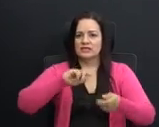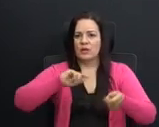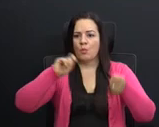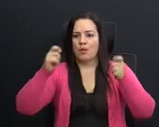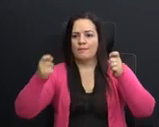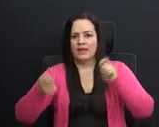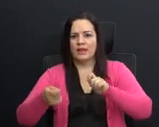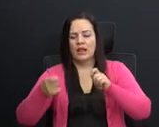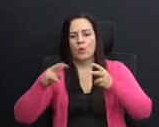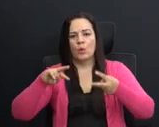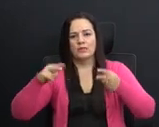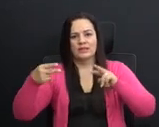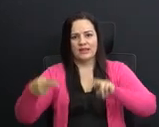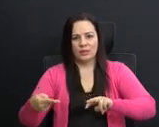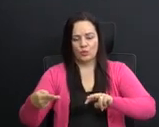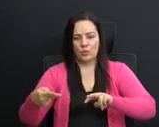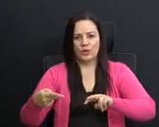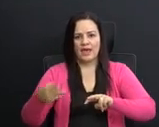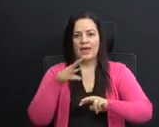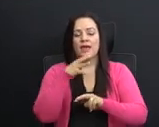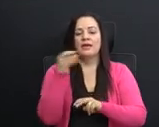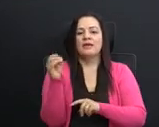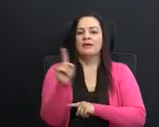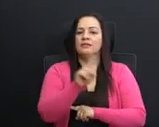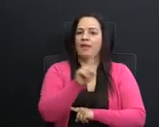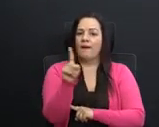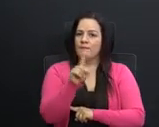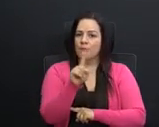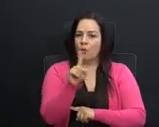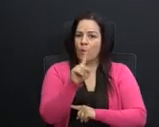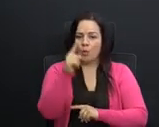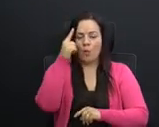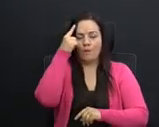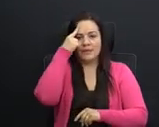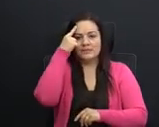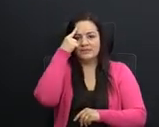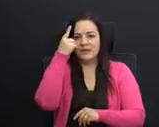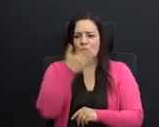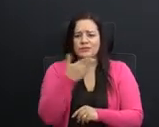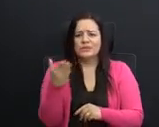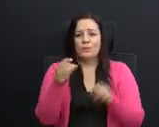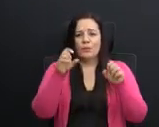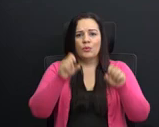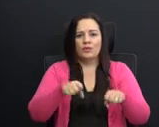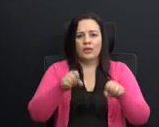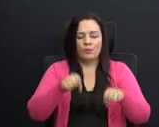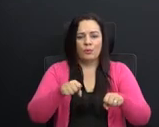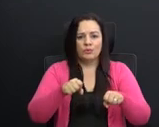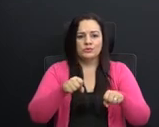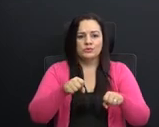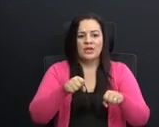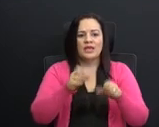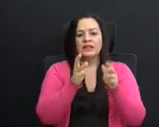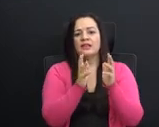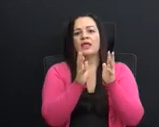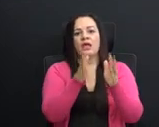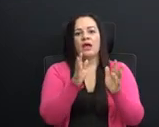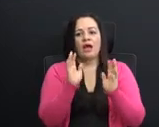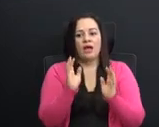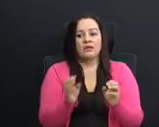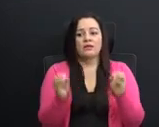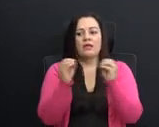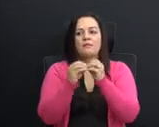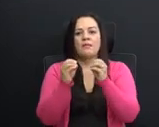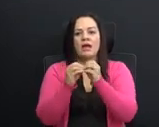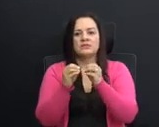contradictoria. Tampoco pensemos que podemos darnos el lujo de dejar que más